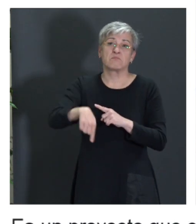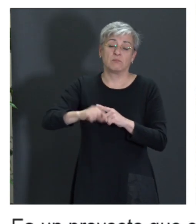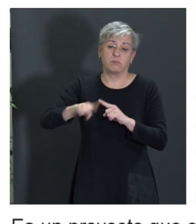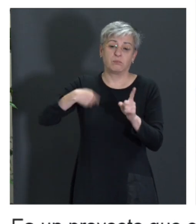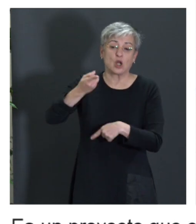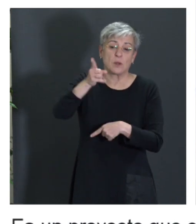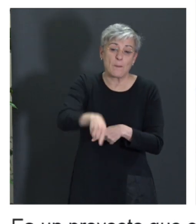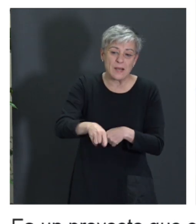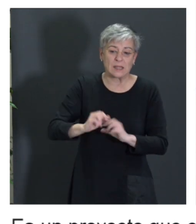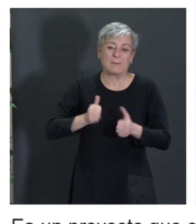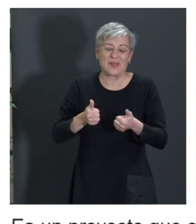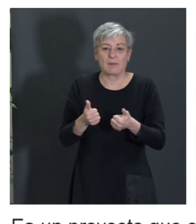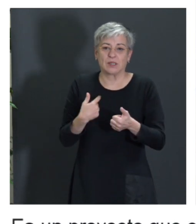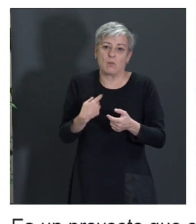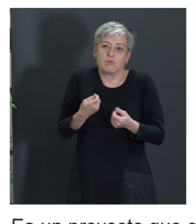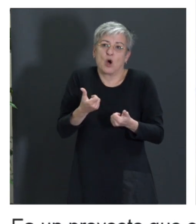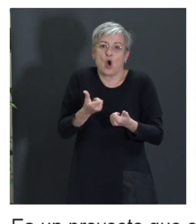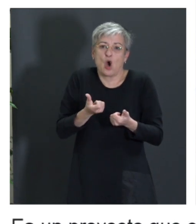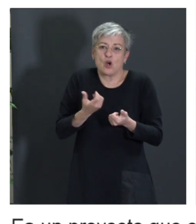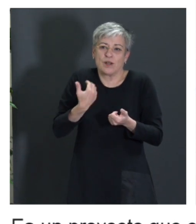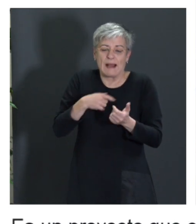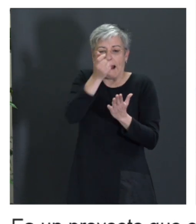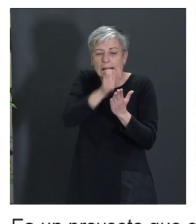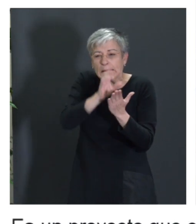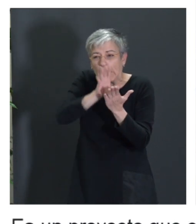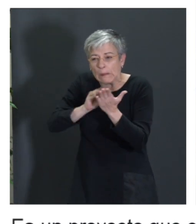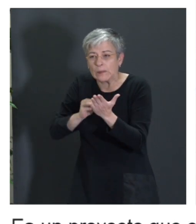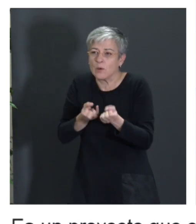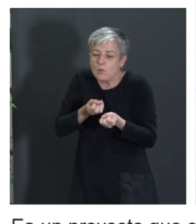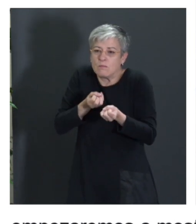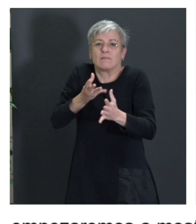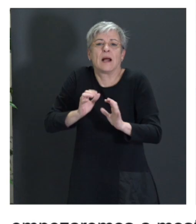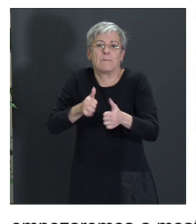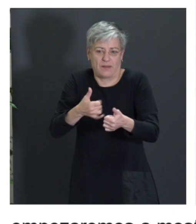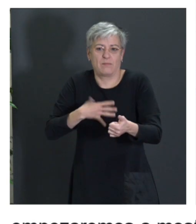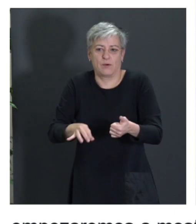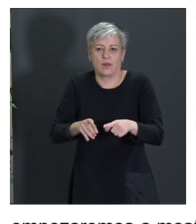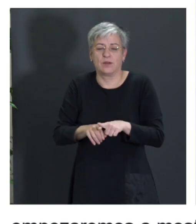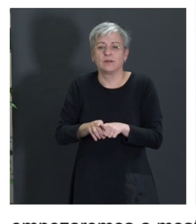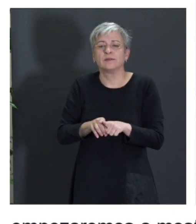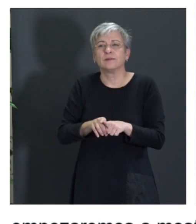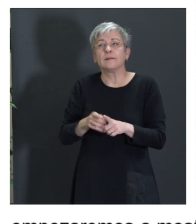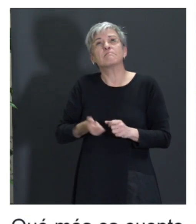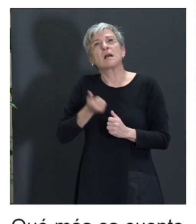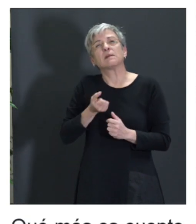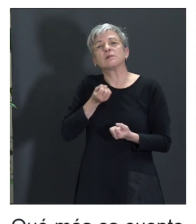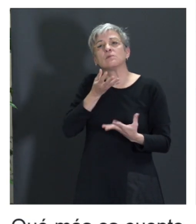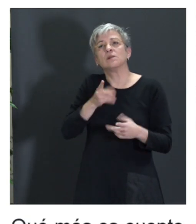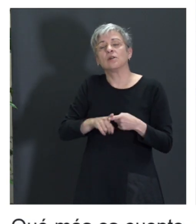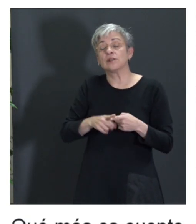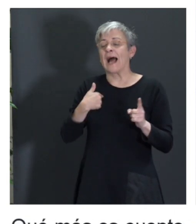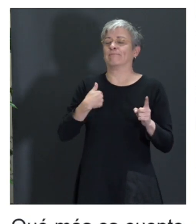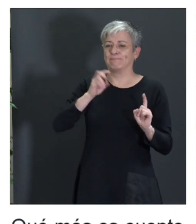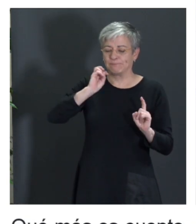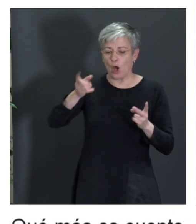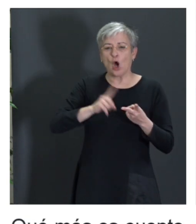ya va a estar. ¿Qué más os cuento? Dentro de las distintas iniciativas que estamos intentando impulsar con la asociación,